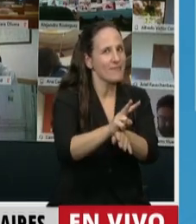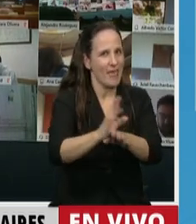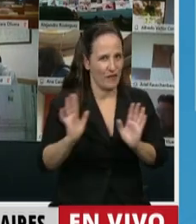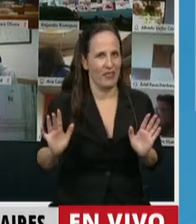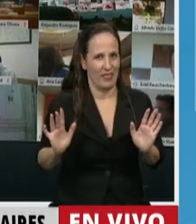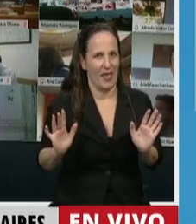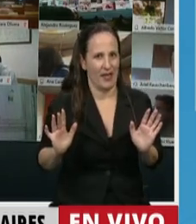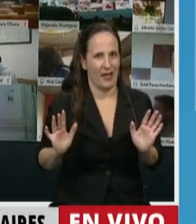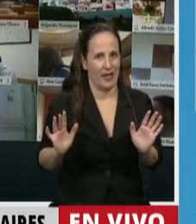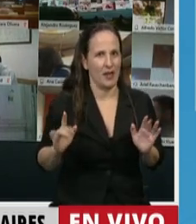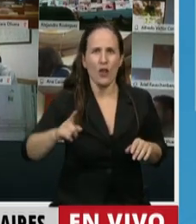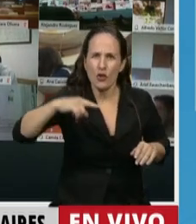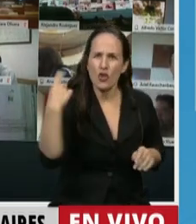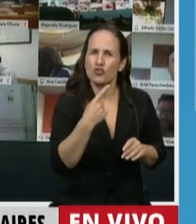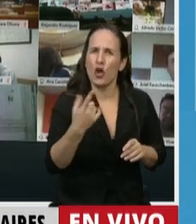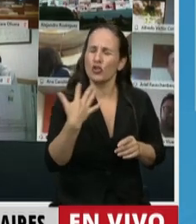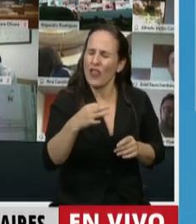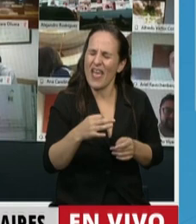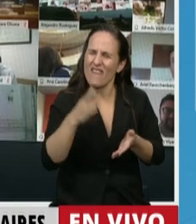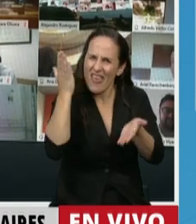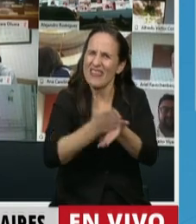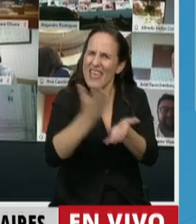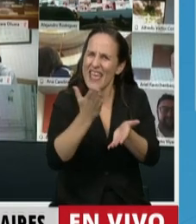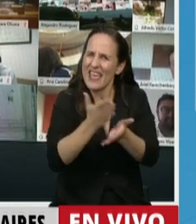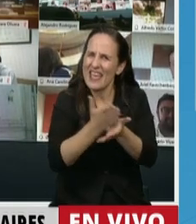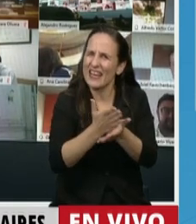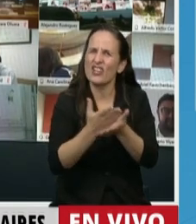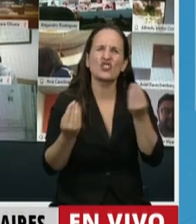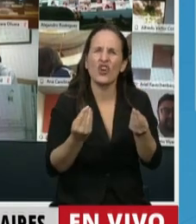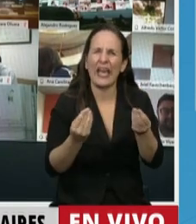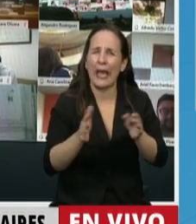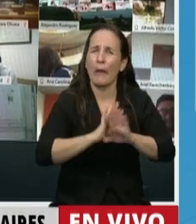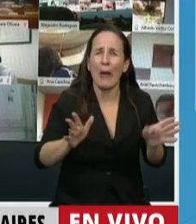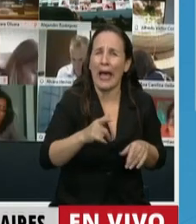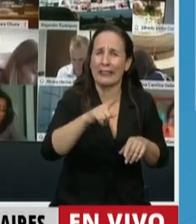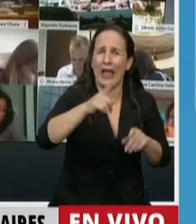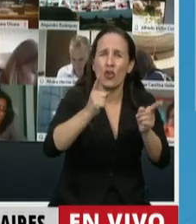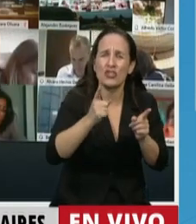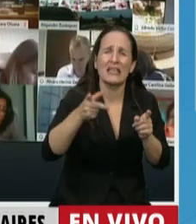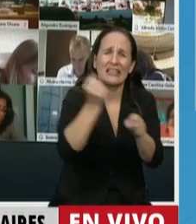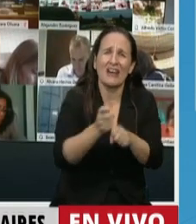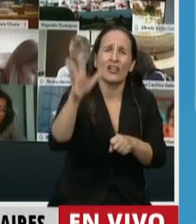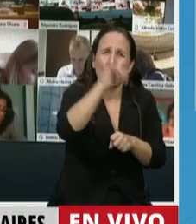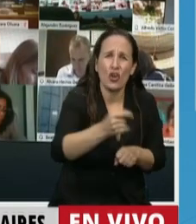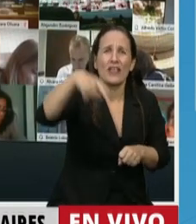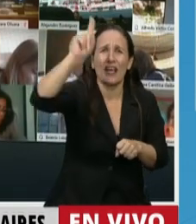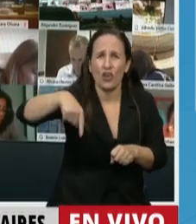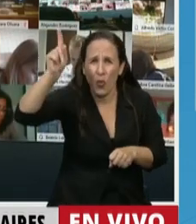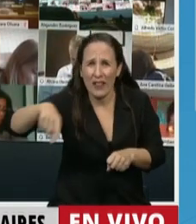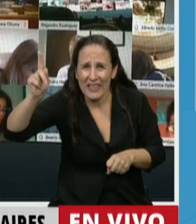a que tenemos que tener el derecho a la desconexión y terminar con esto 24 por 7, que es en lo que tenemos